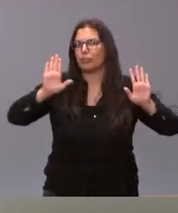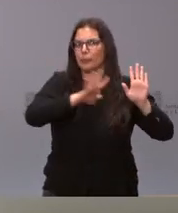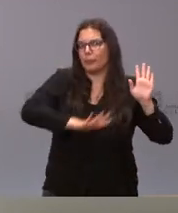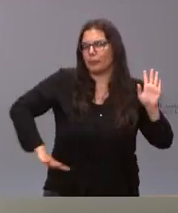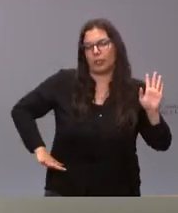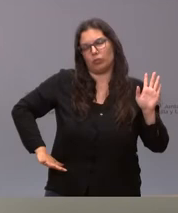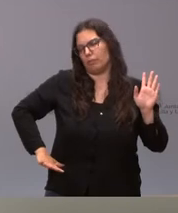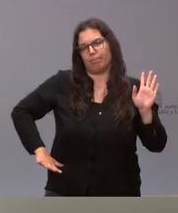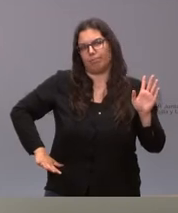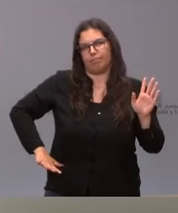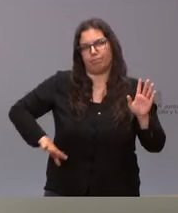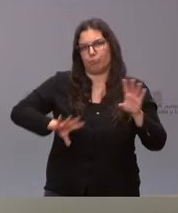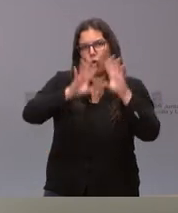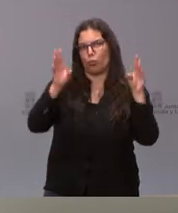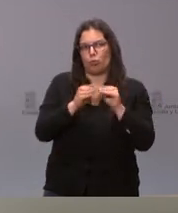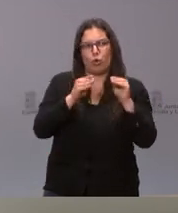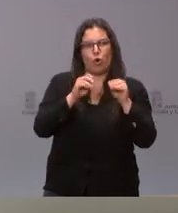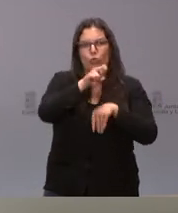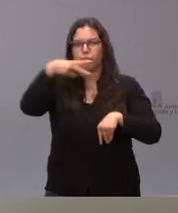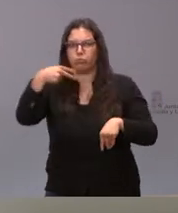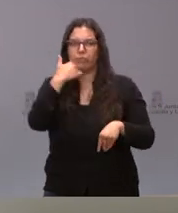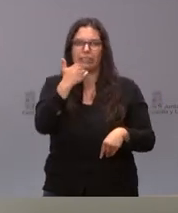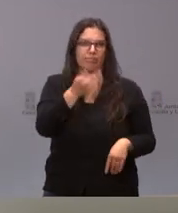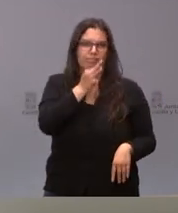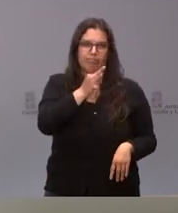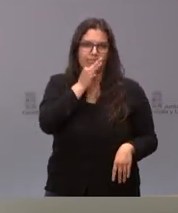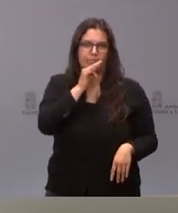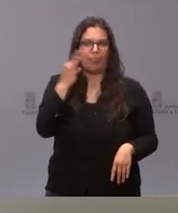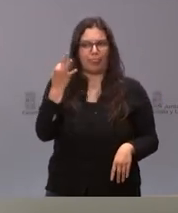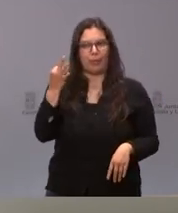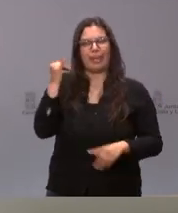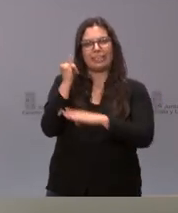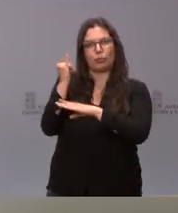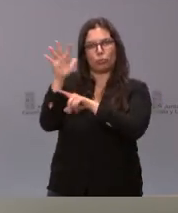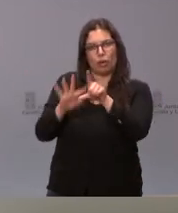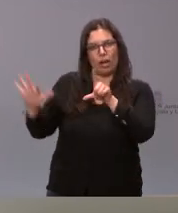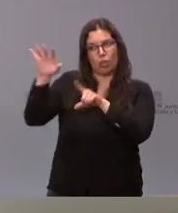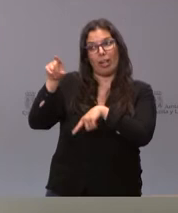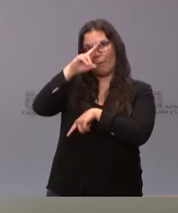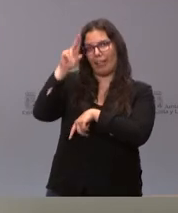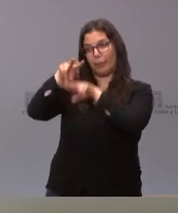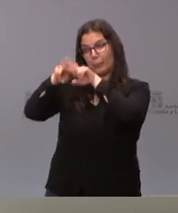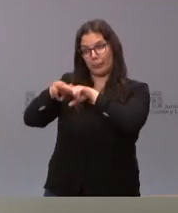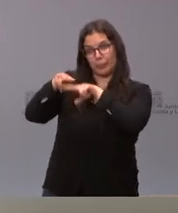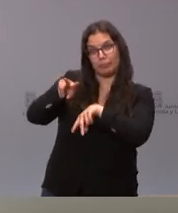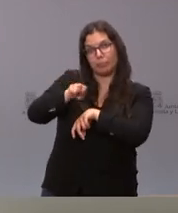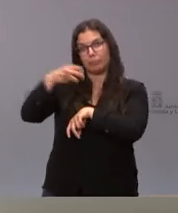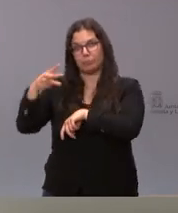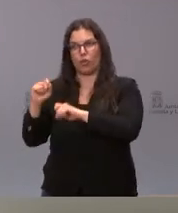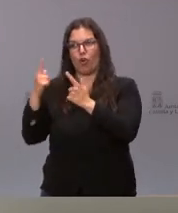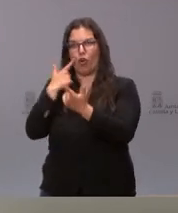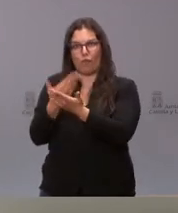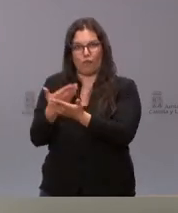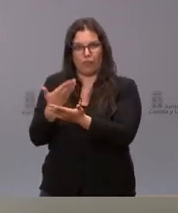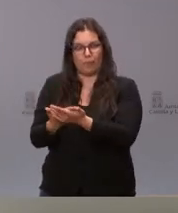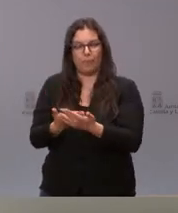alguno podemos deducir hasta que se realice por parte del Instituto Nacional el análisis definitivo que sea un caso contrastado pero sí